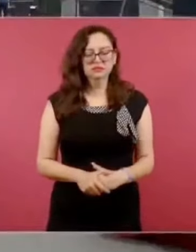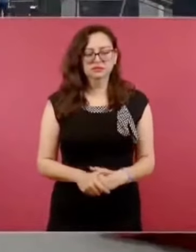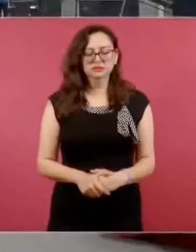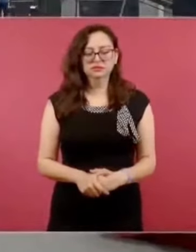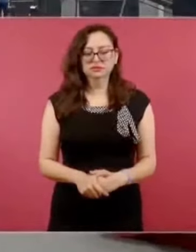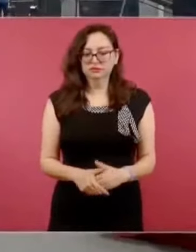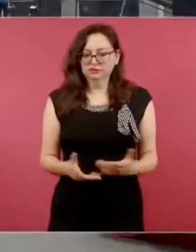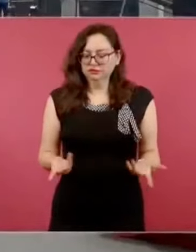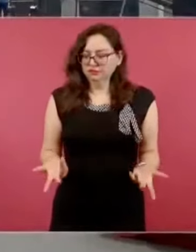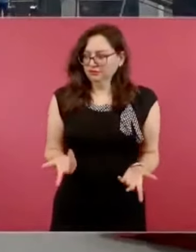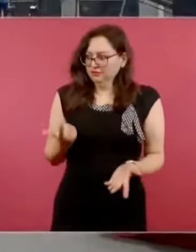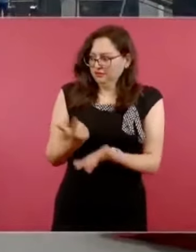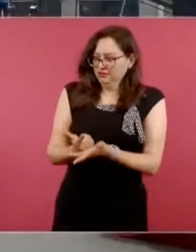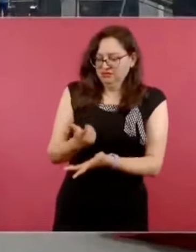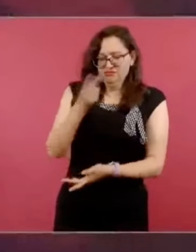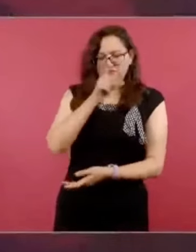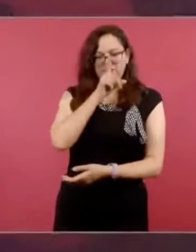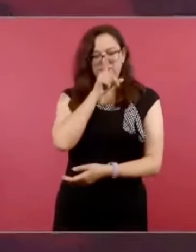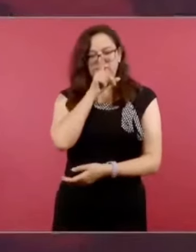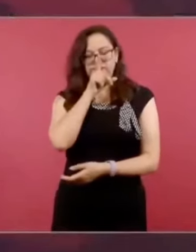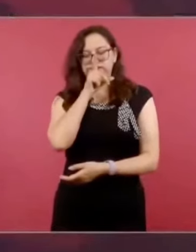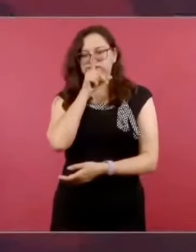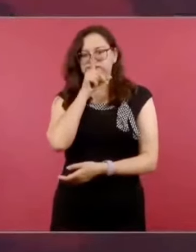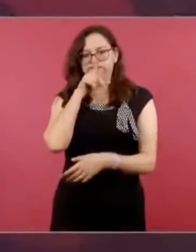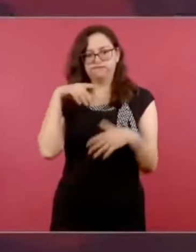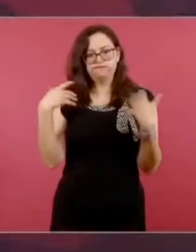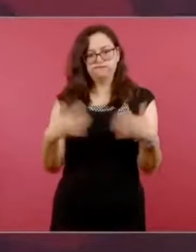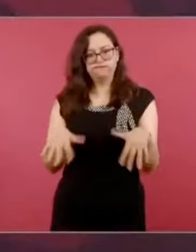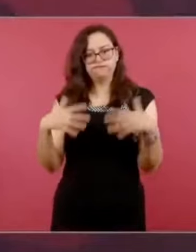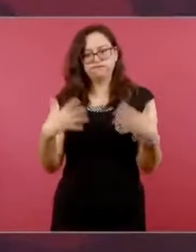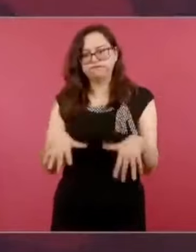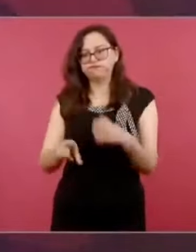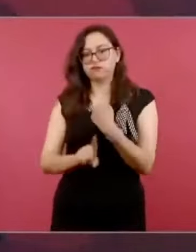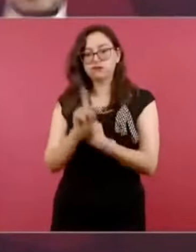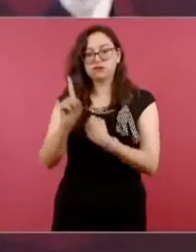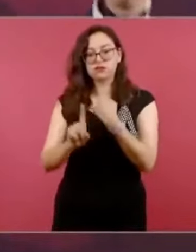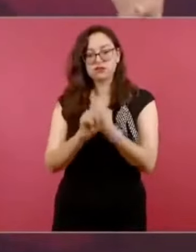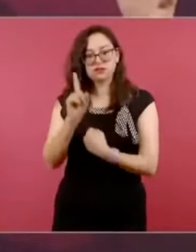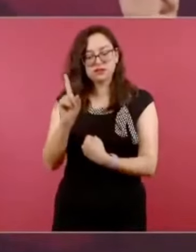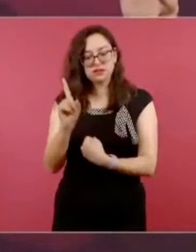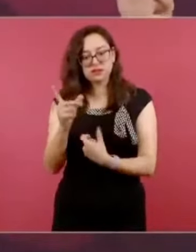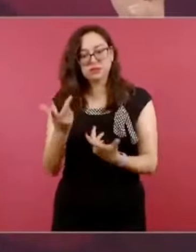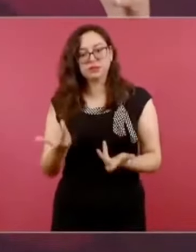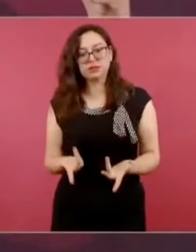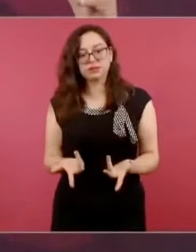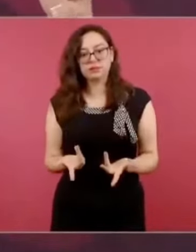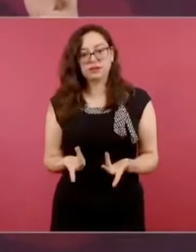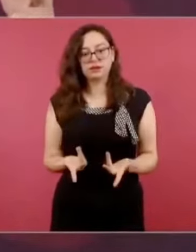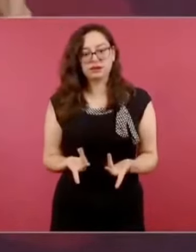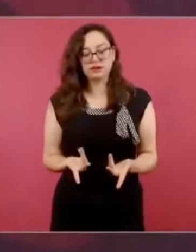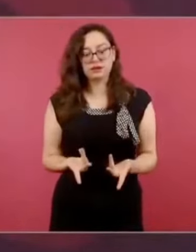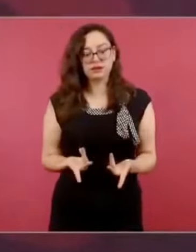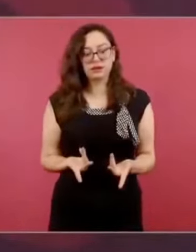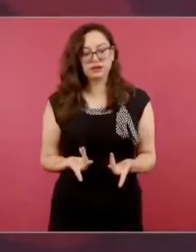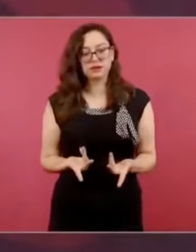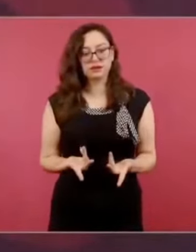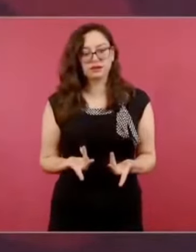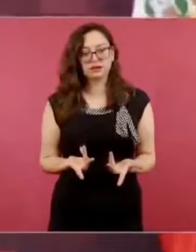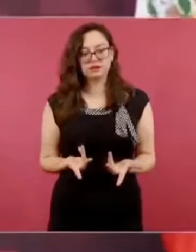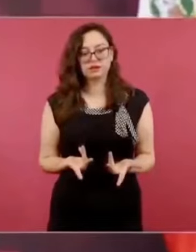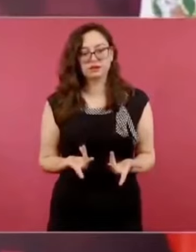Es grave, porque ya están